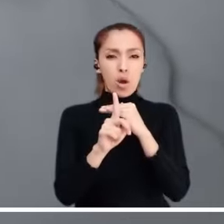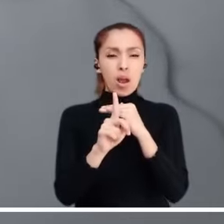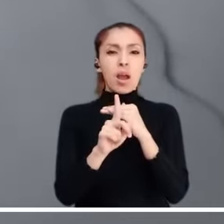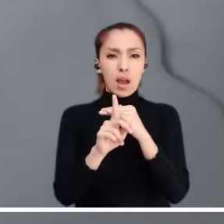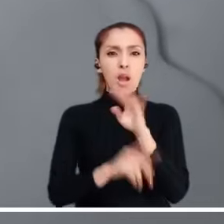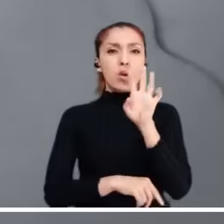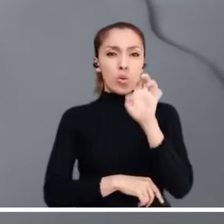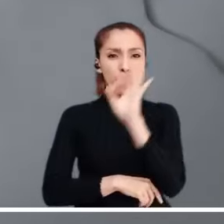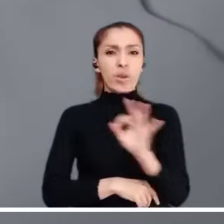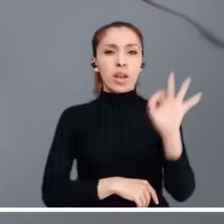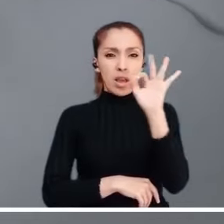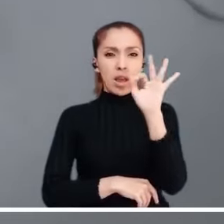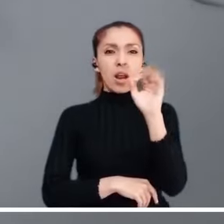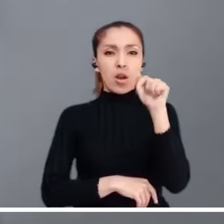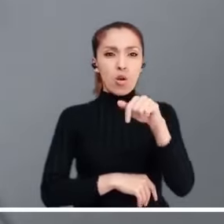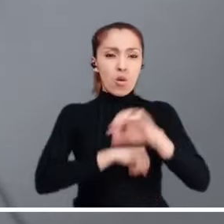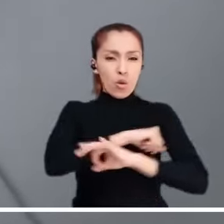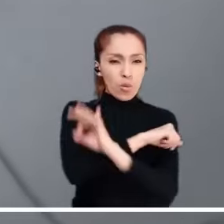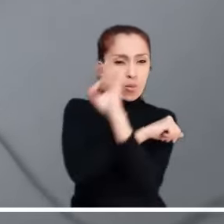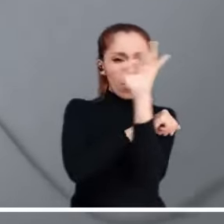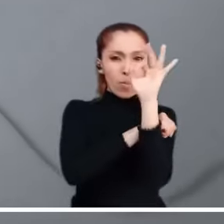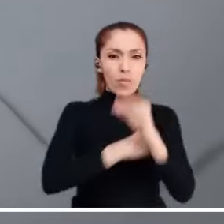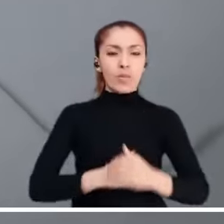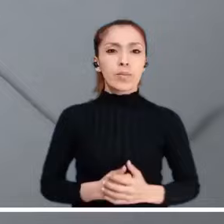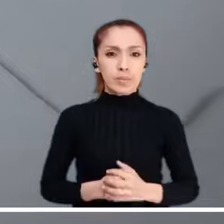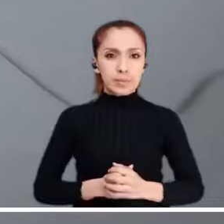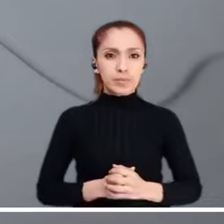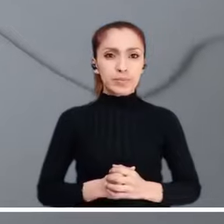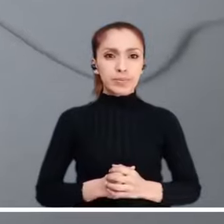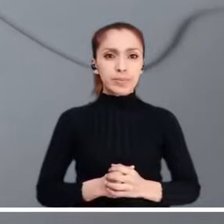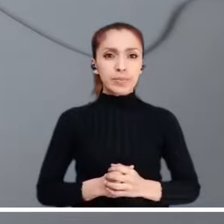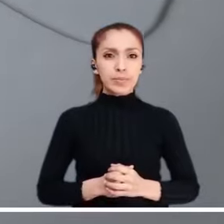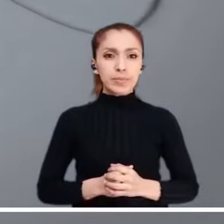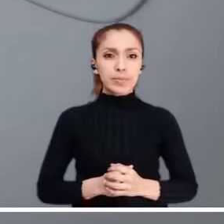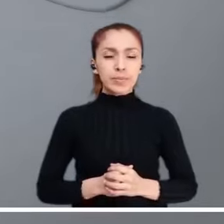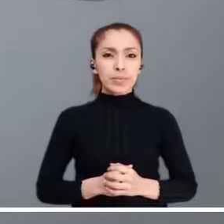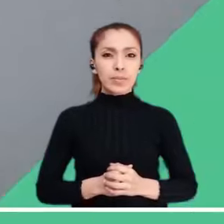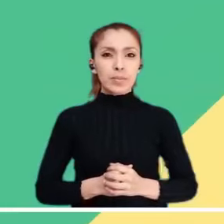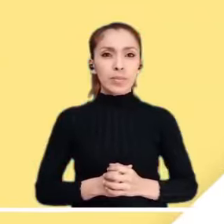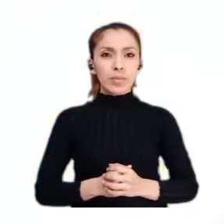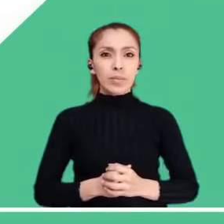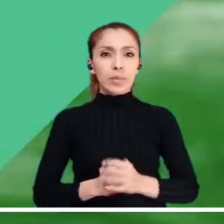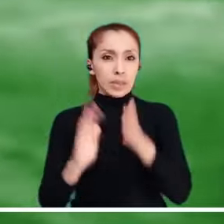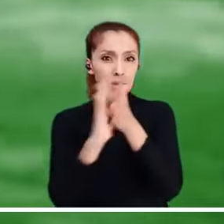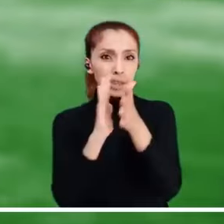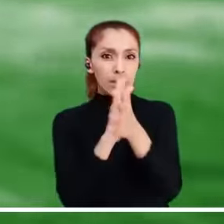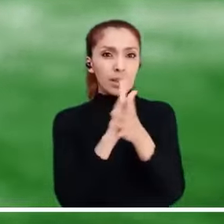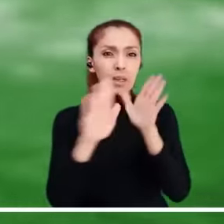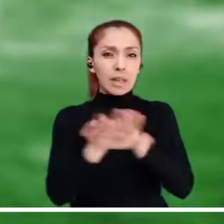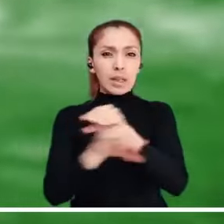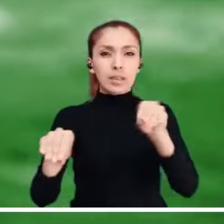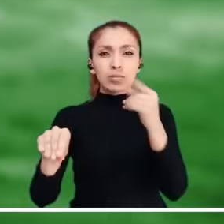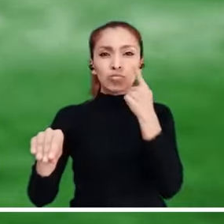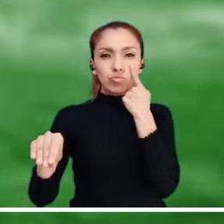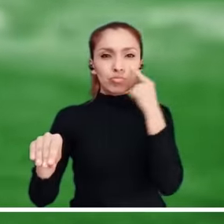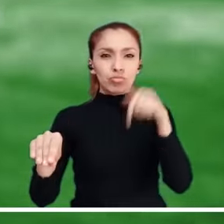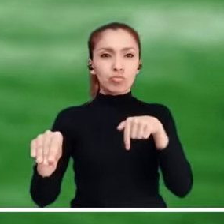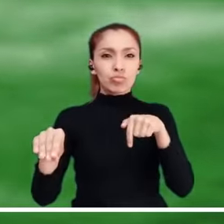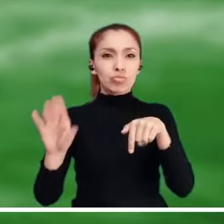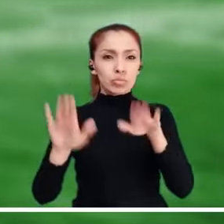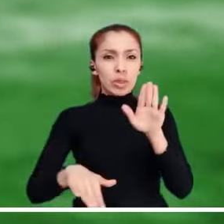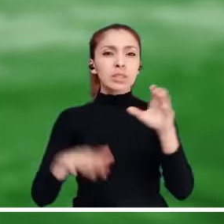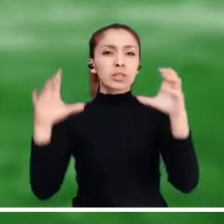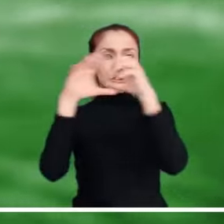tendremos temperaturas cercanas a los 9 grados en horas de la madrugada. Les compartimos un breve